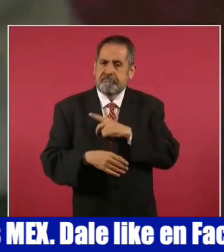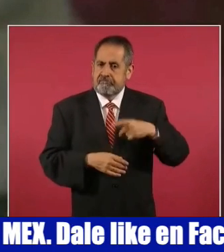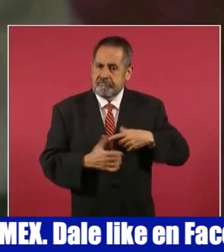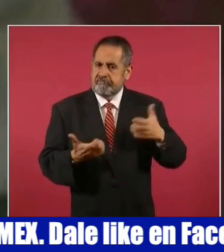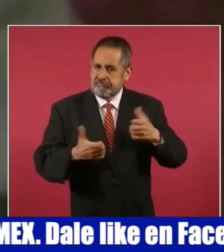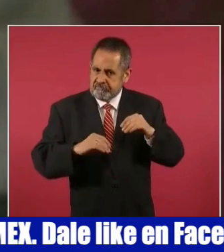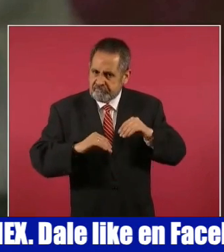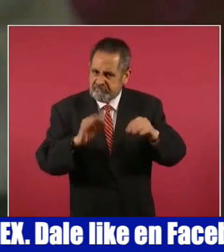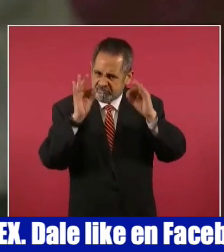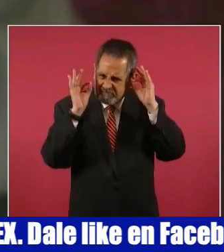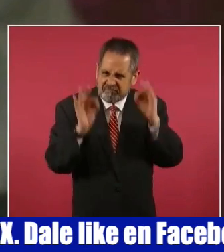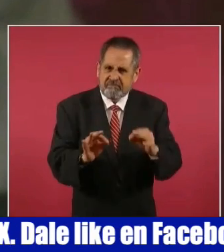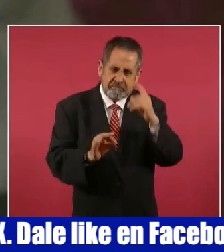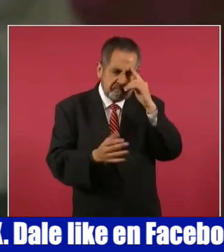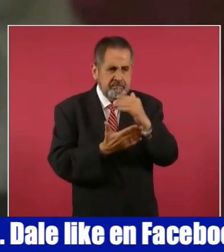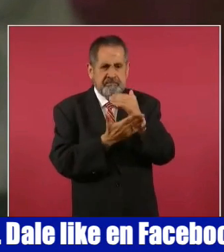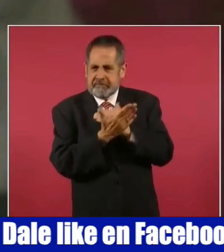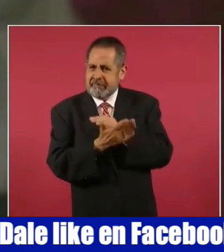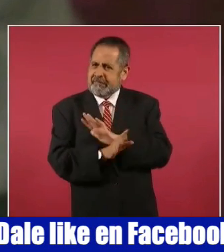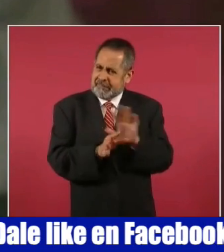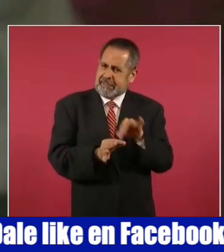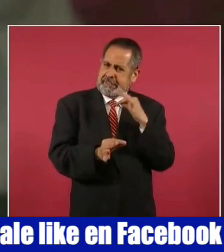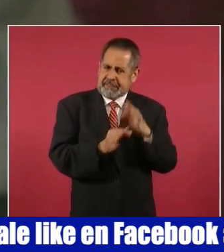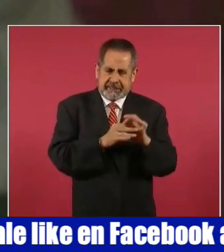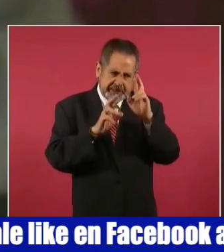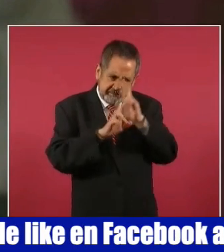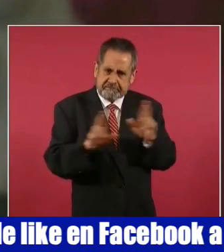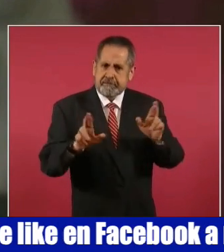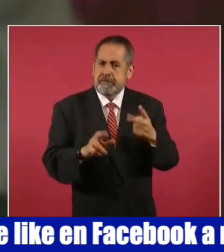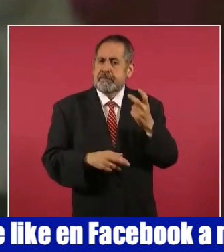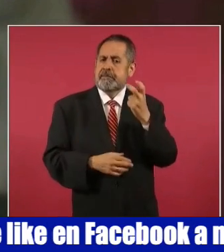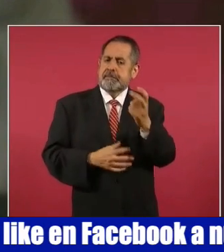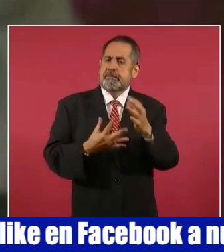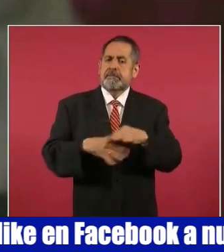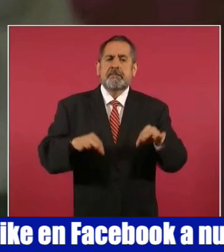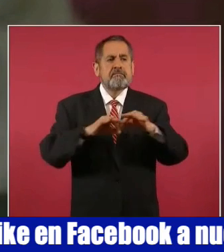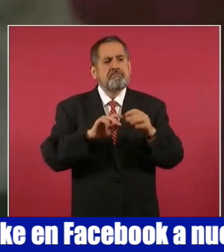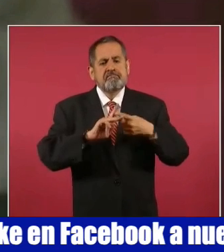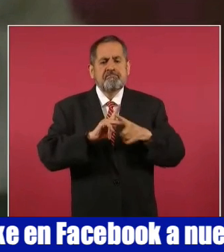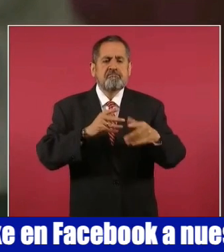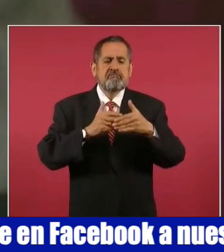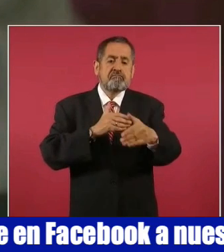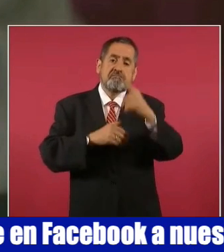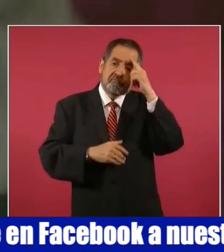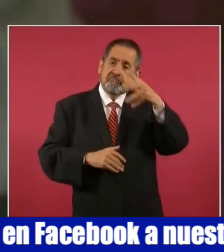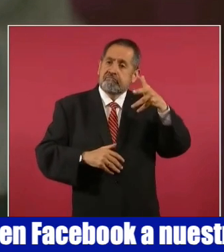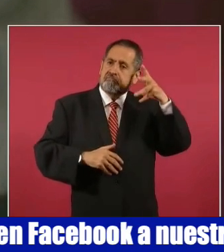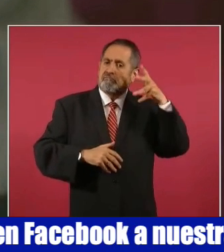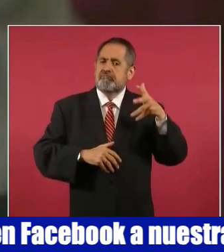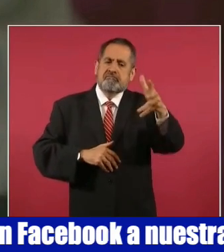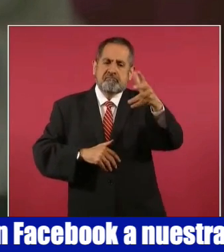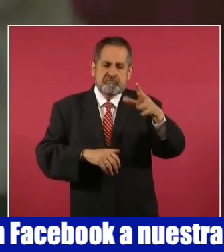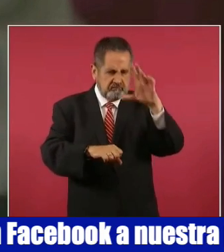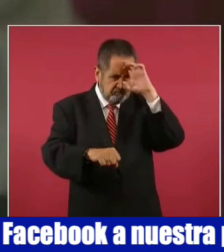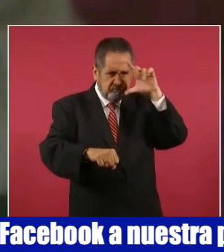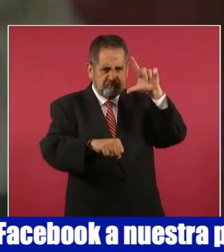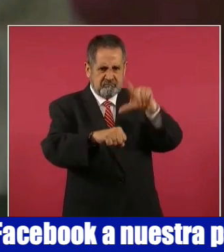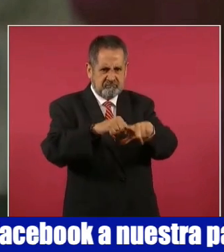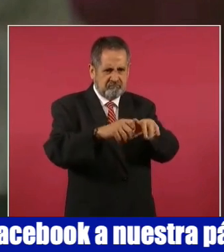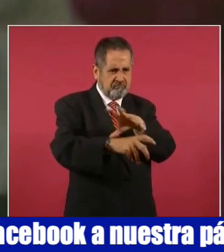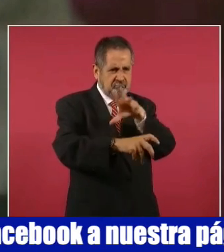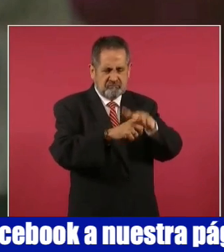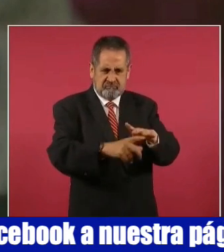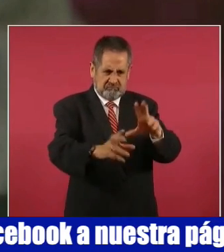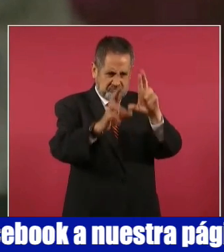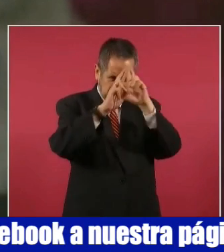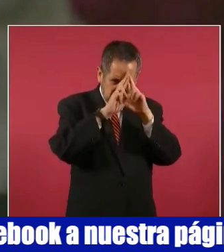aminorarla es el punto de partida para alcanzar algún día una cultura de respeto